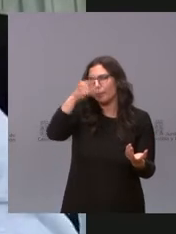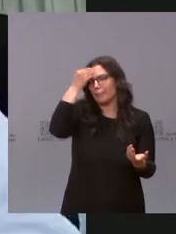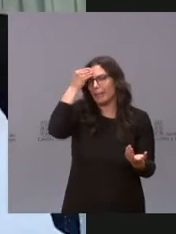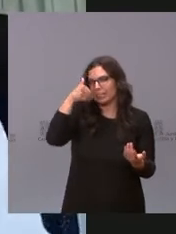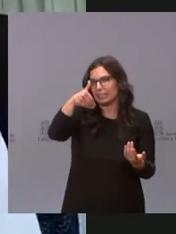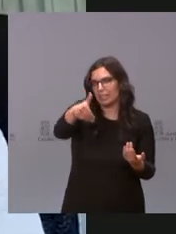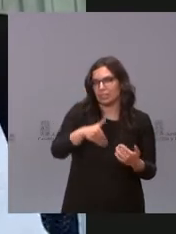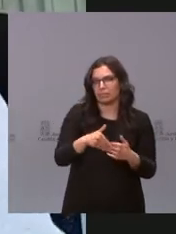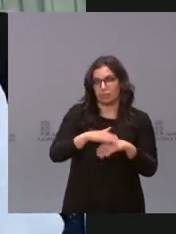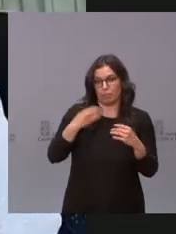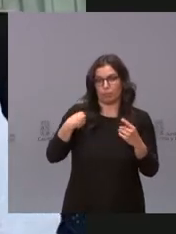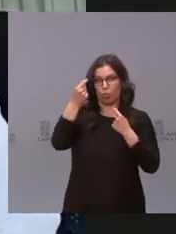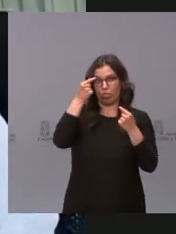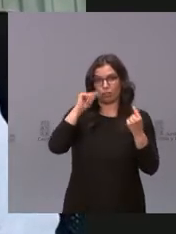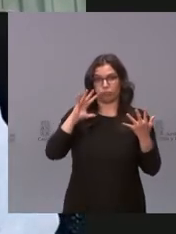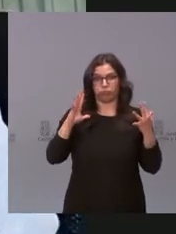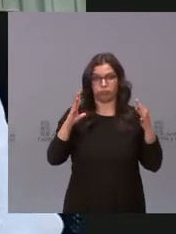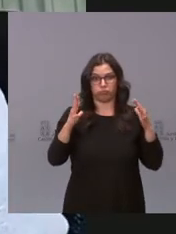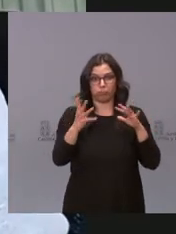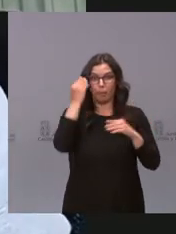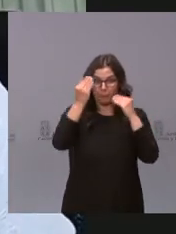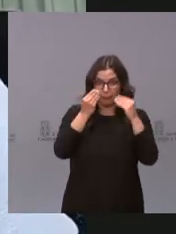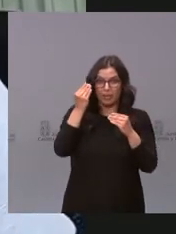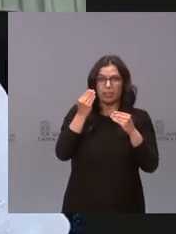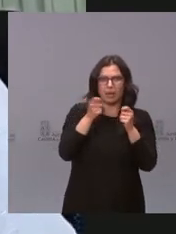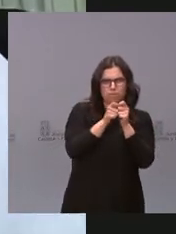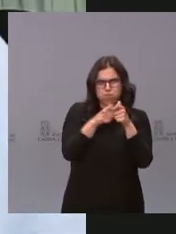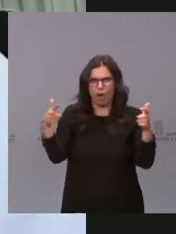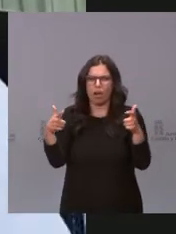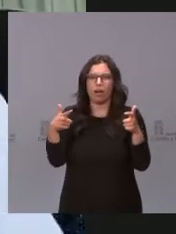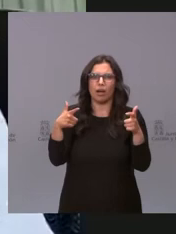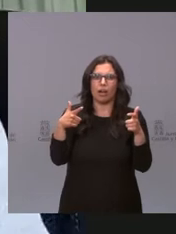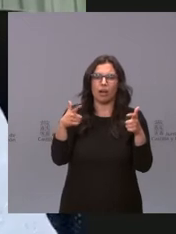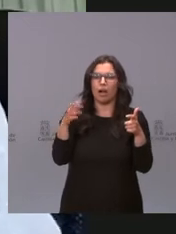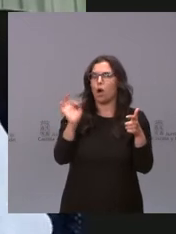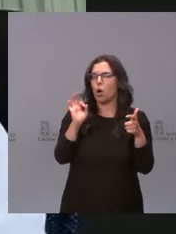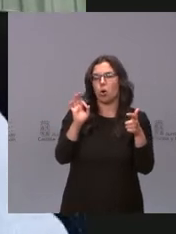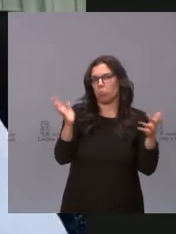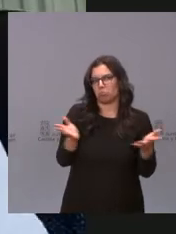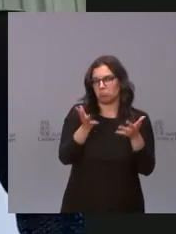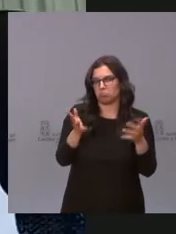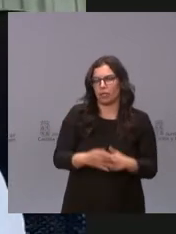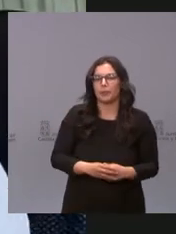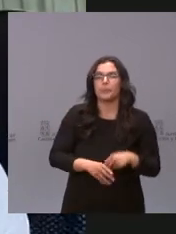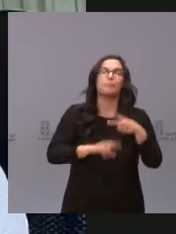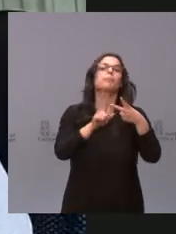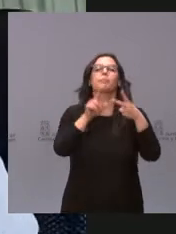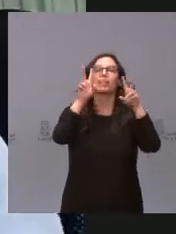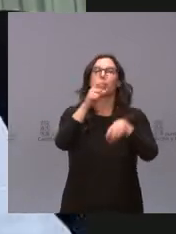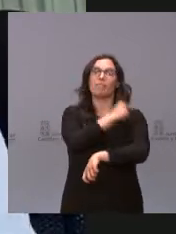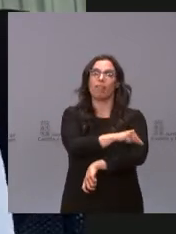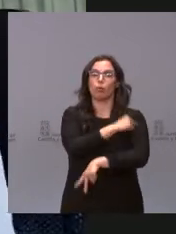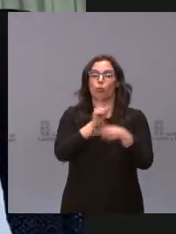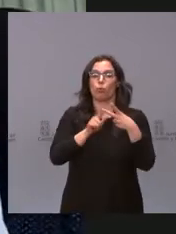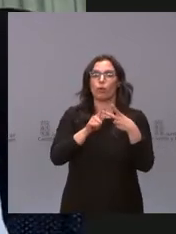la evolución de la pandemia, si creen que va a tener una incidencia fuerte o va a quedar limitada. Y sobre las vacunas, me gustaría